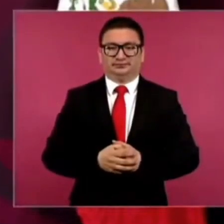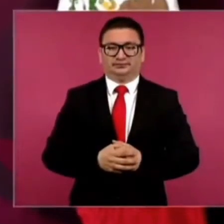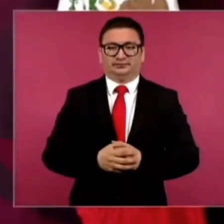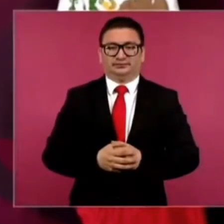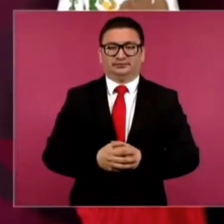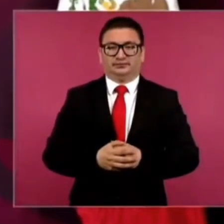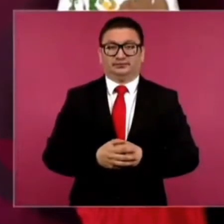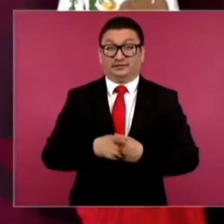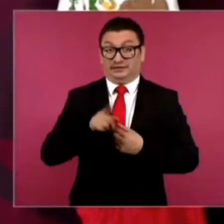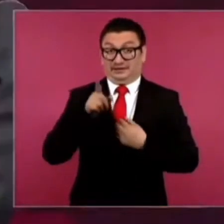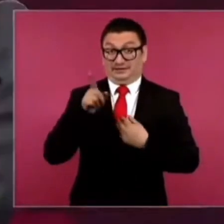No es fifí.